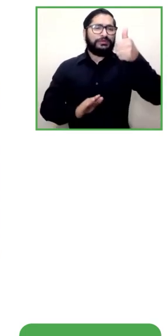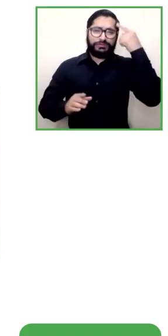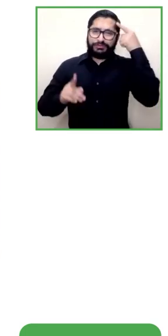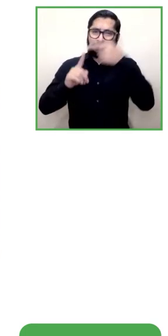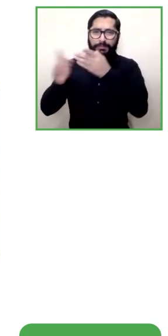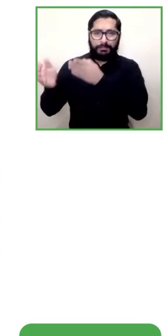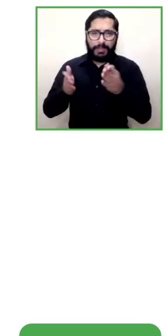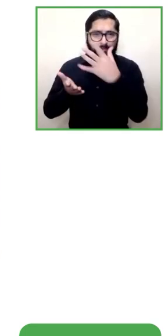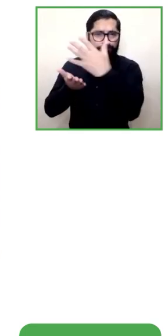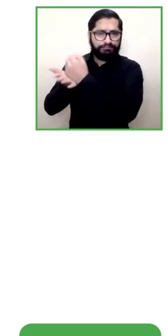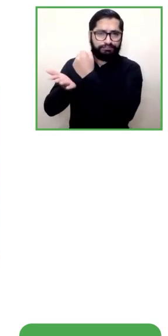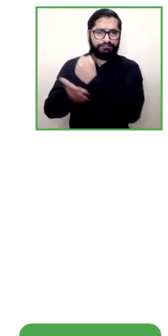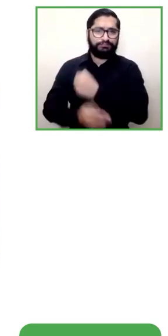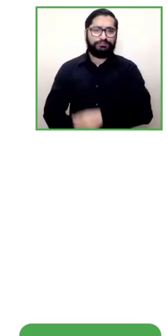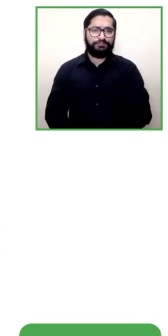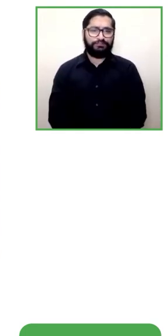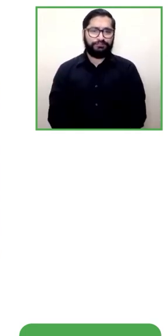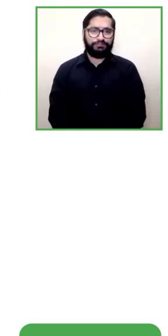bueno